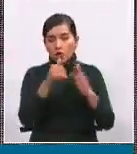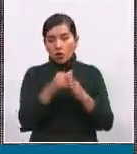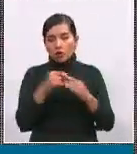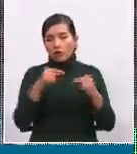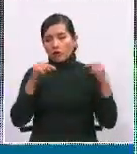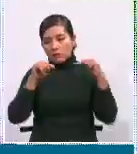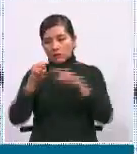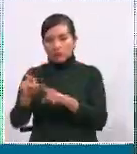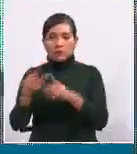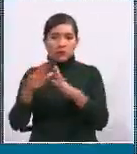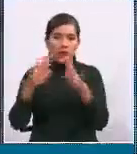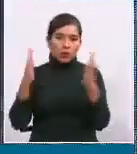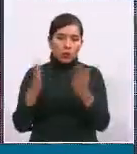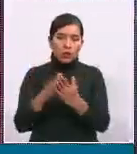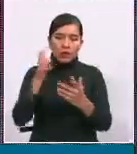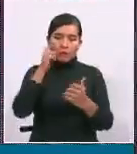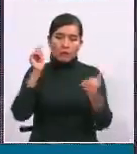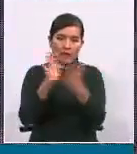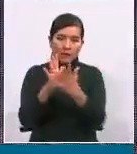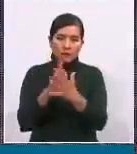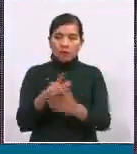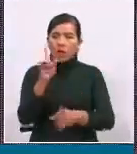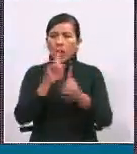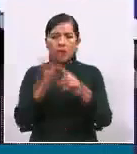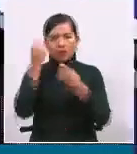el próximo lunes, ¿hay alguna sanción?